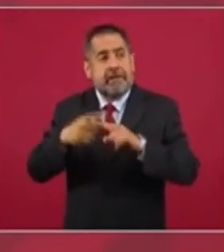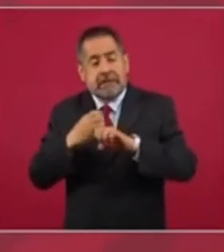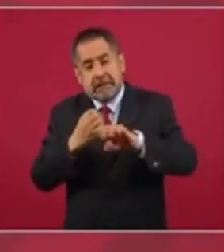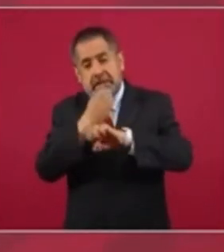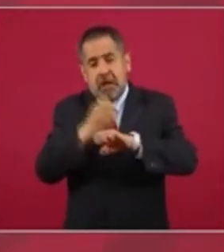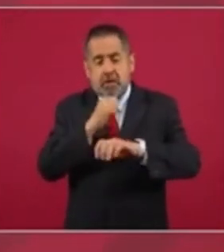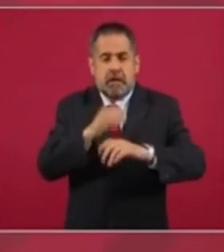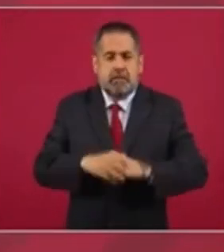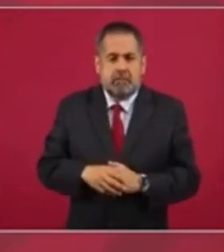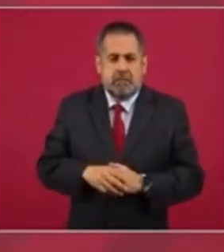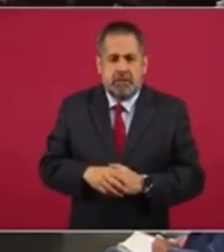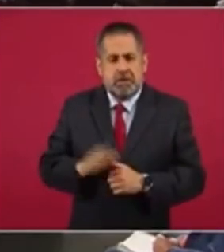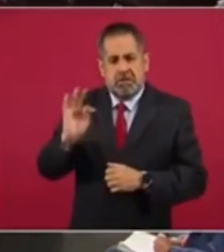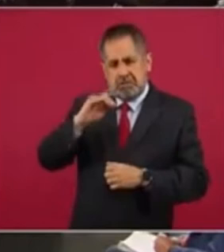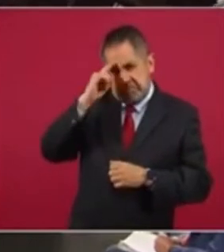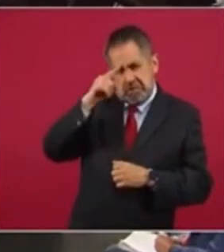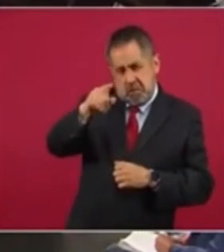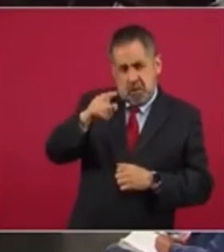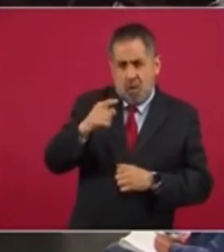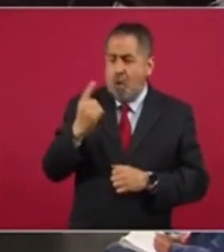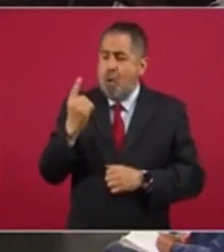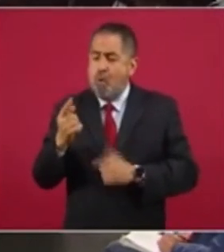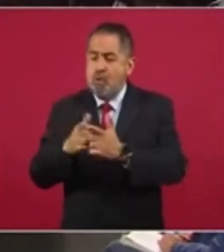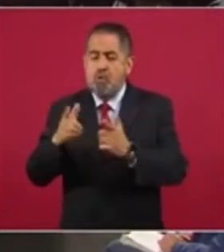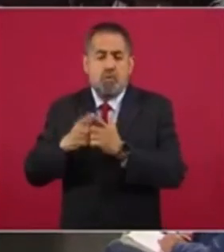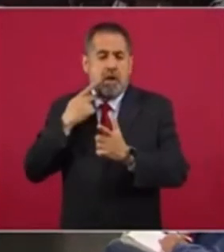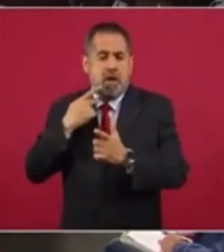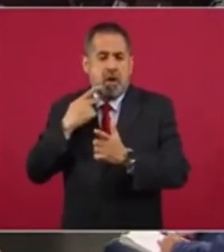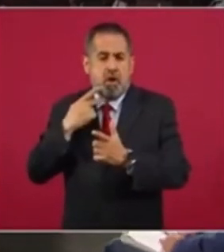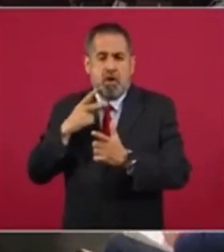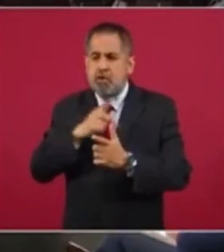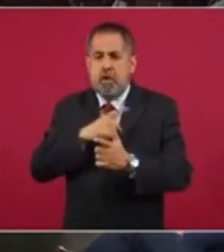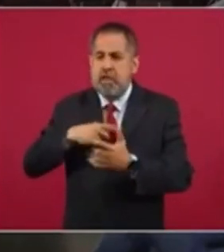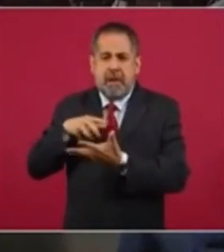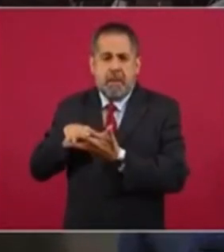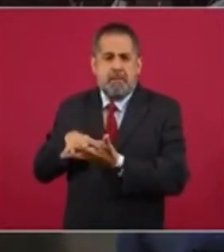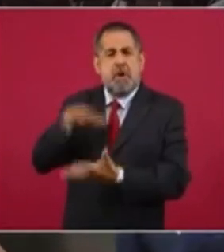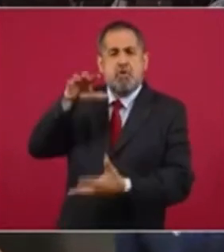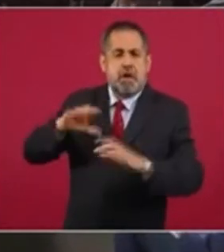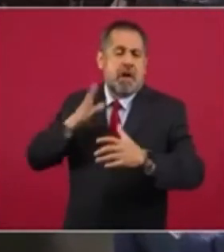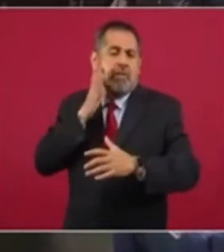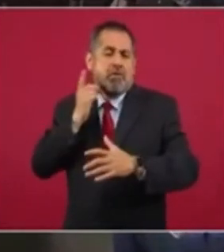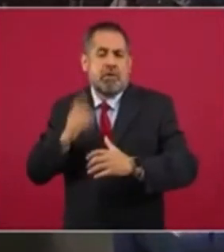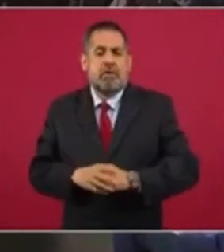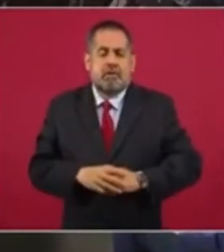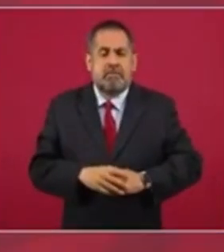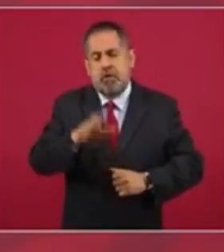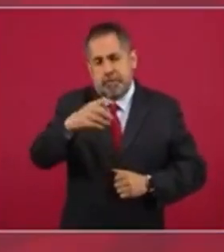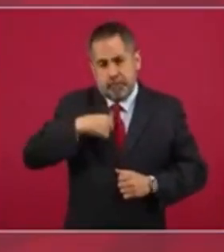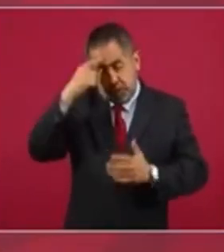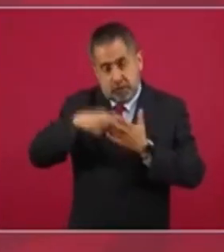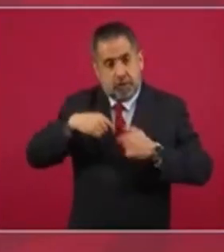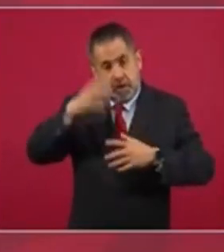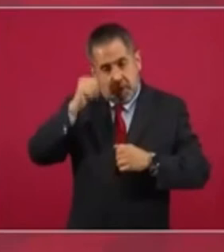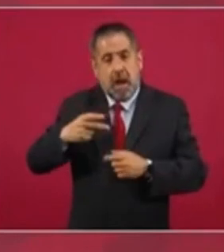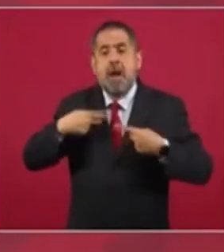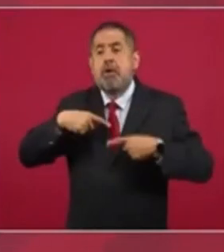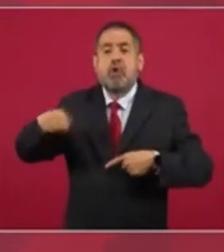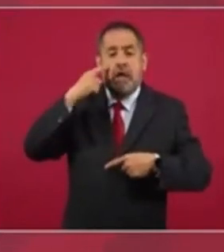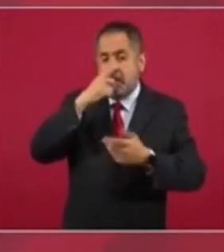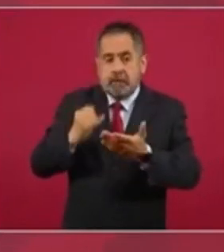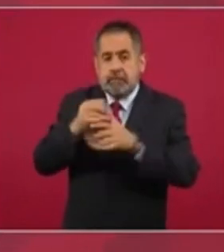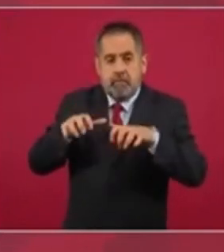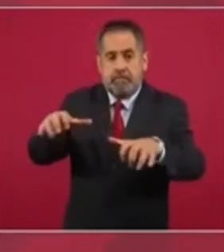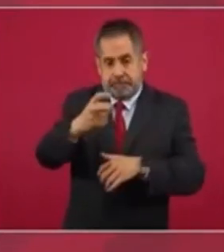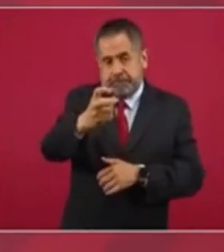estados ¿Está de acuerdo con que un solo partido no tenga la mayoría en la Cámara de Diputados? Estoy de acuerdo de que sea el pueblo que decida